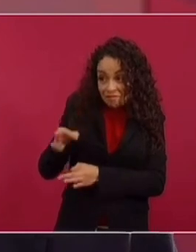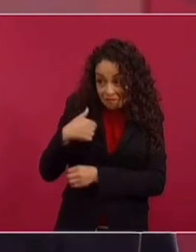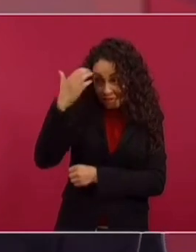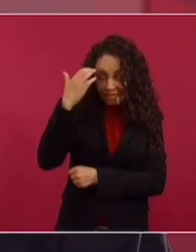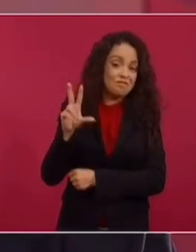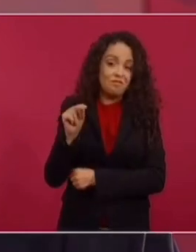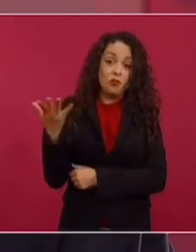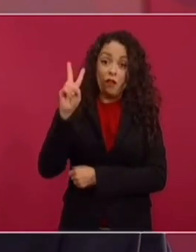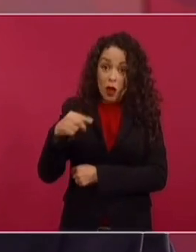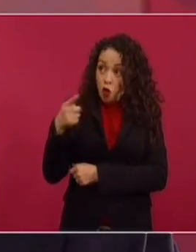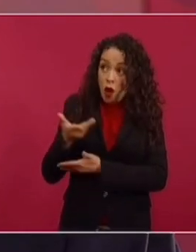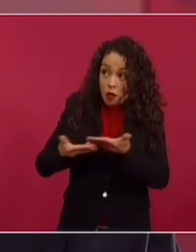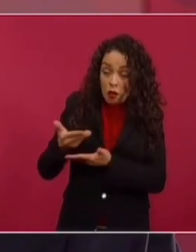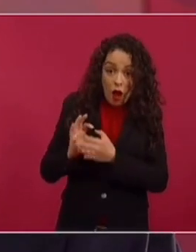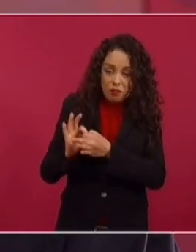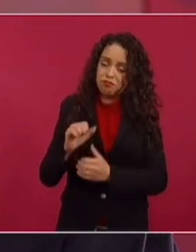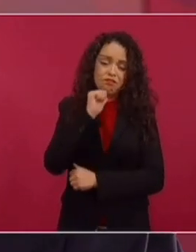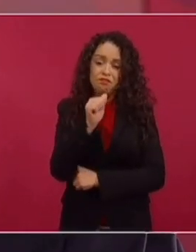No tengo relación, pues.